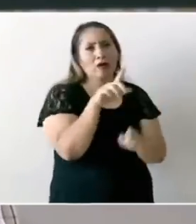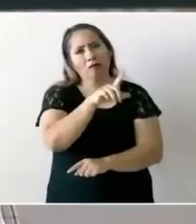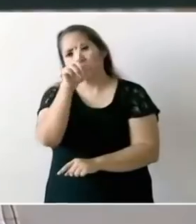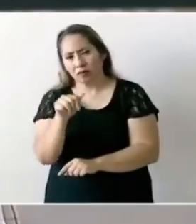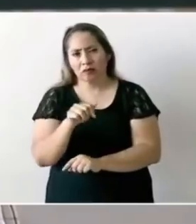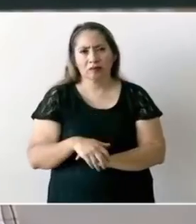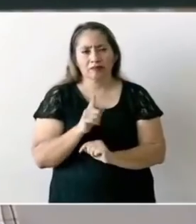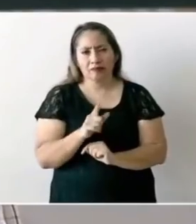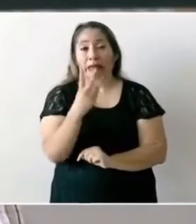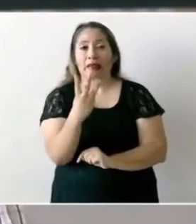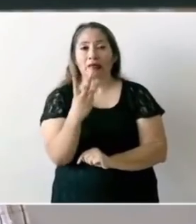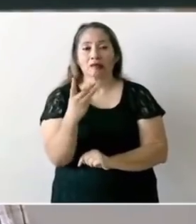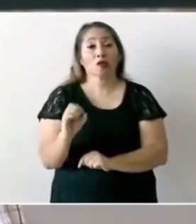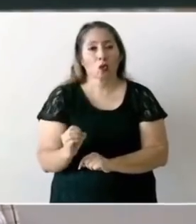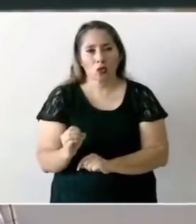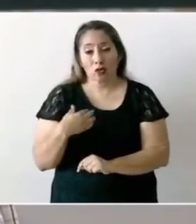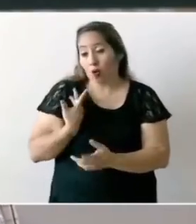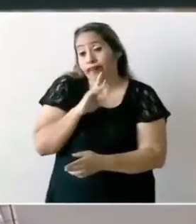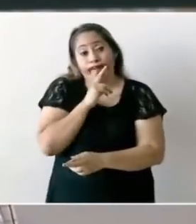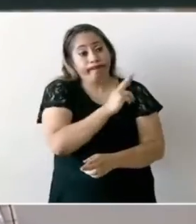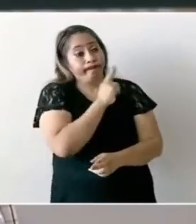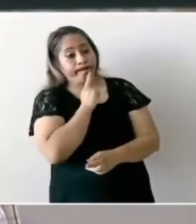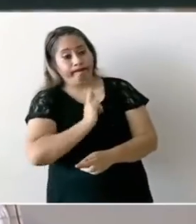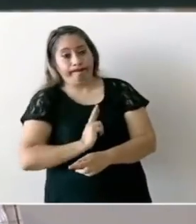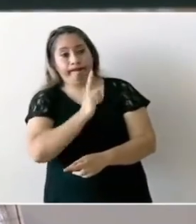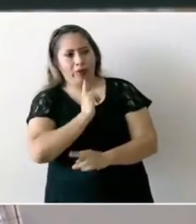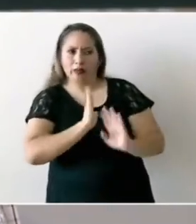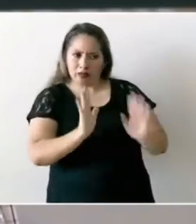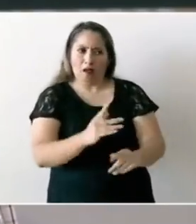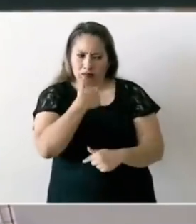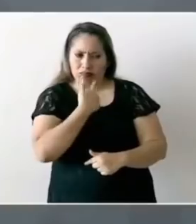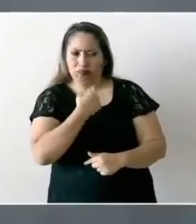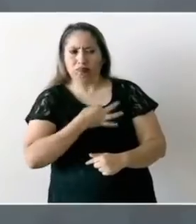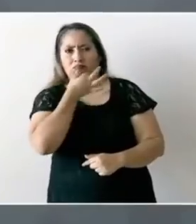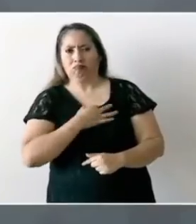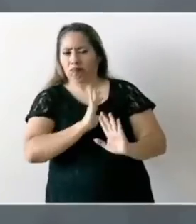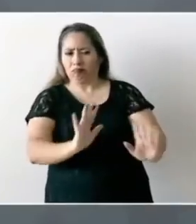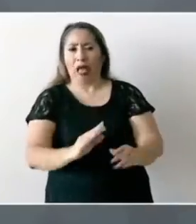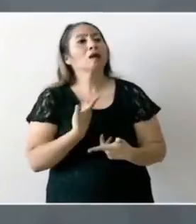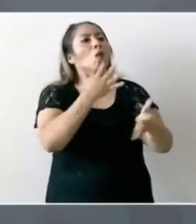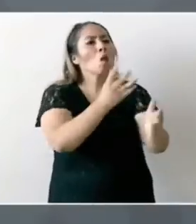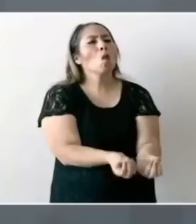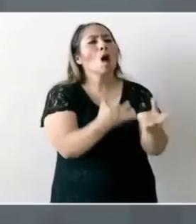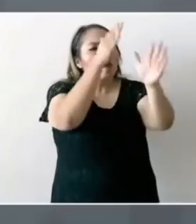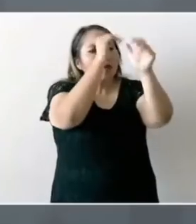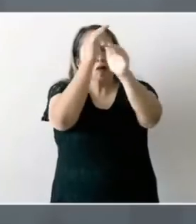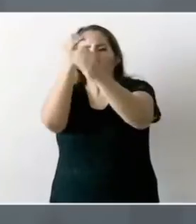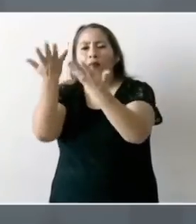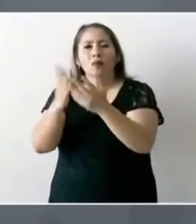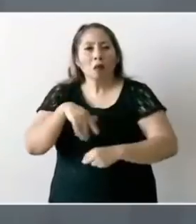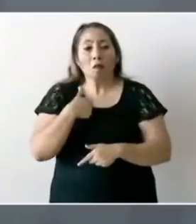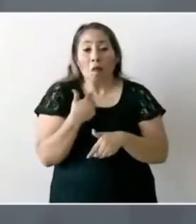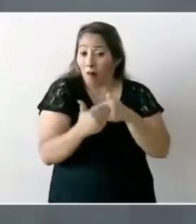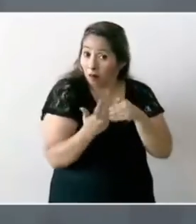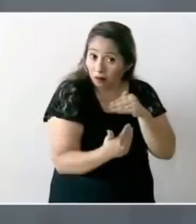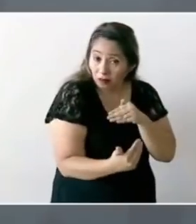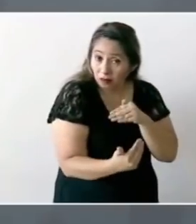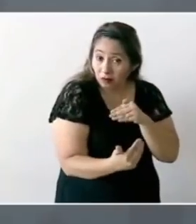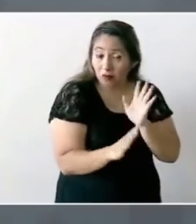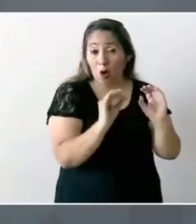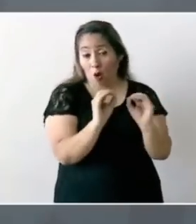venga. El día 3 de octubre. Por los resultados. Que ya me digan. ¿En qué quedamos? ¿Si vamos para adelante?